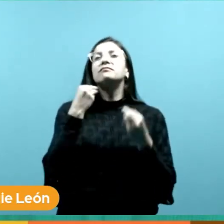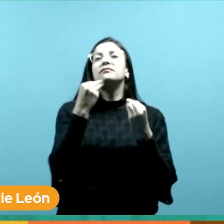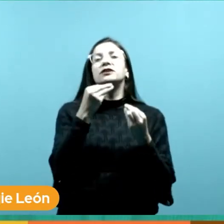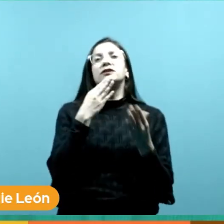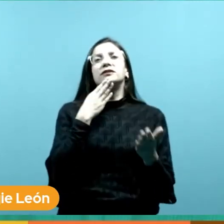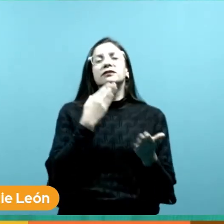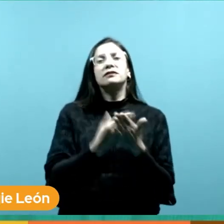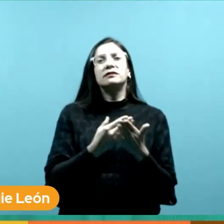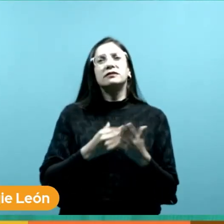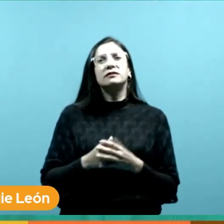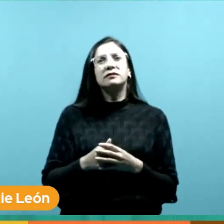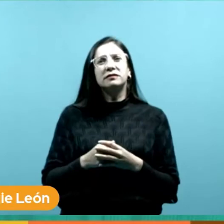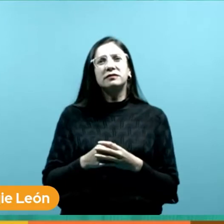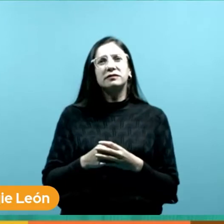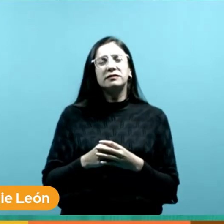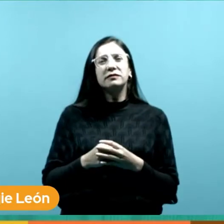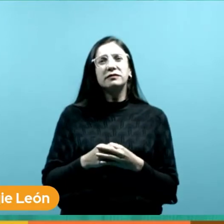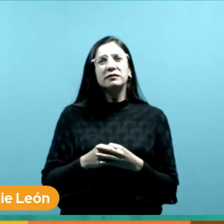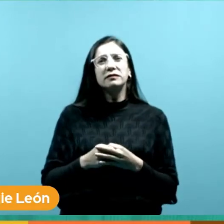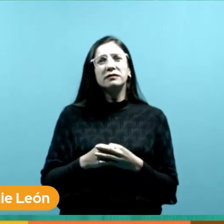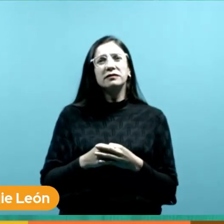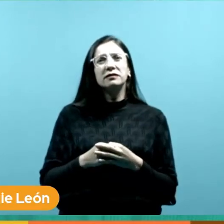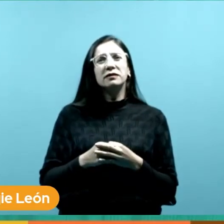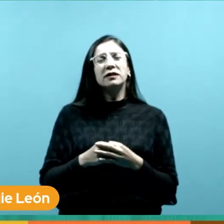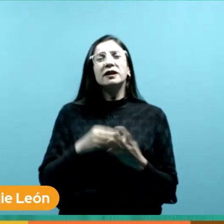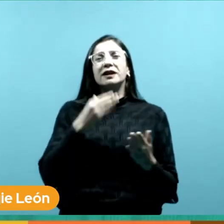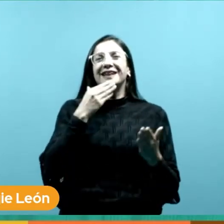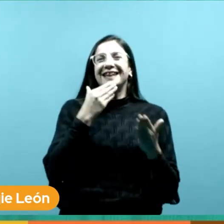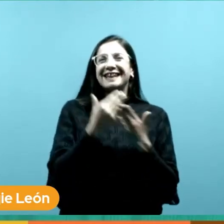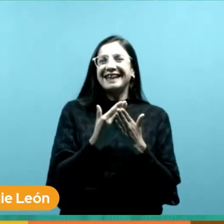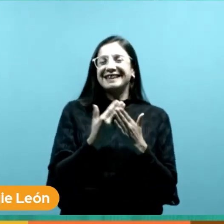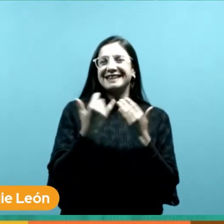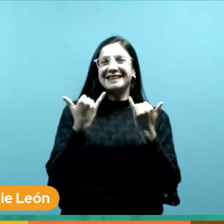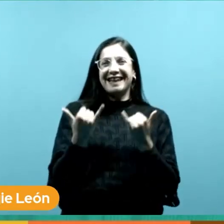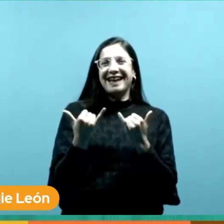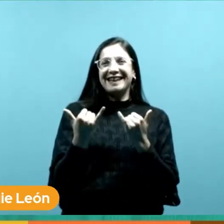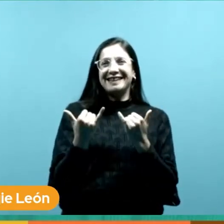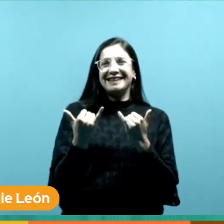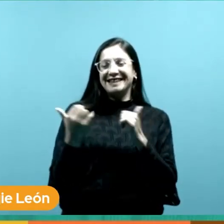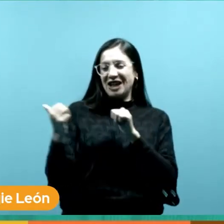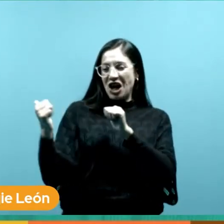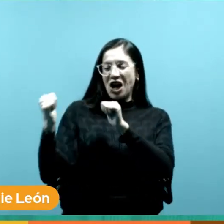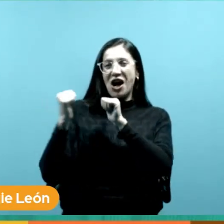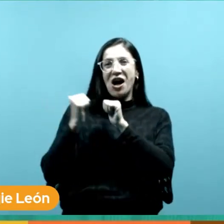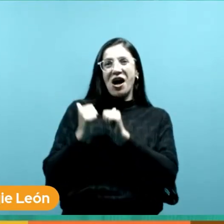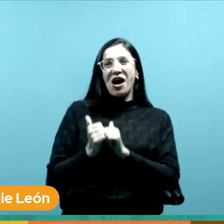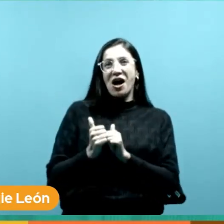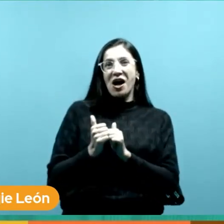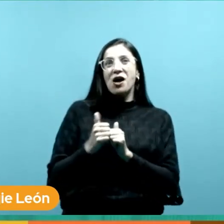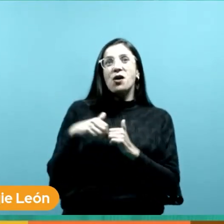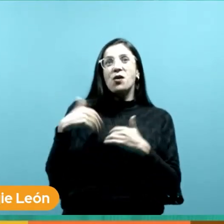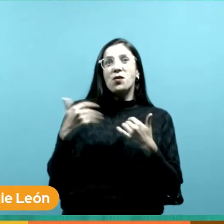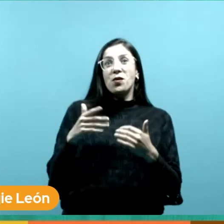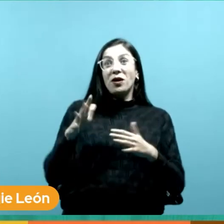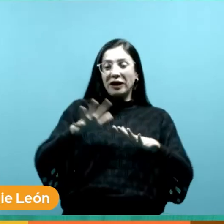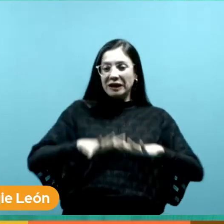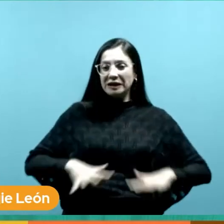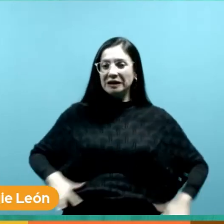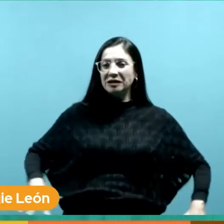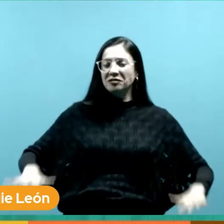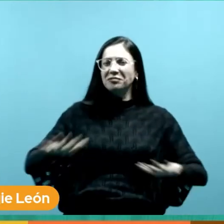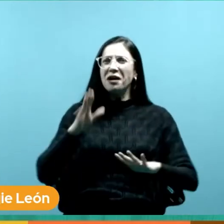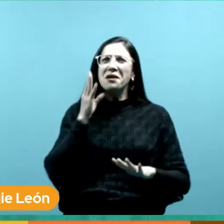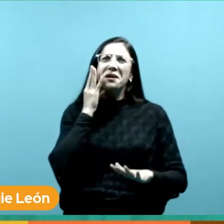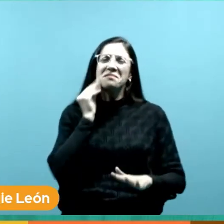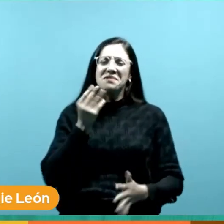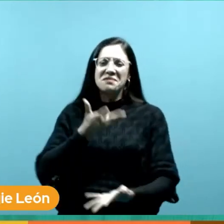acá y gracias también por por pues parecerle valioso este gran espacio de experiencia y